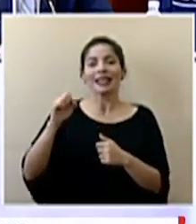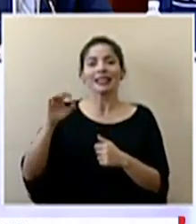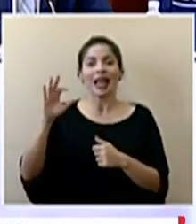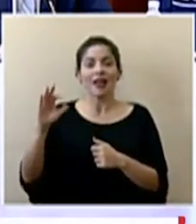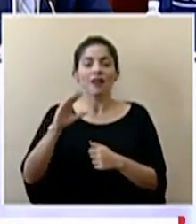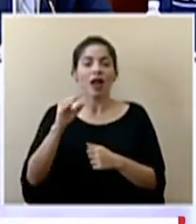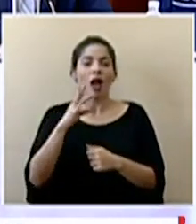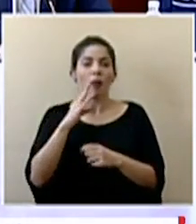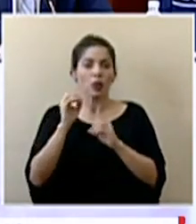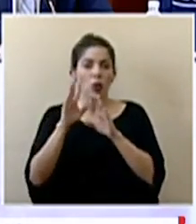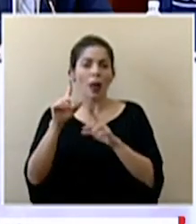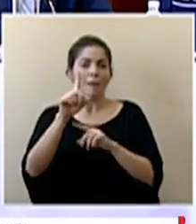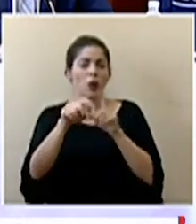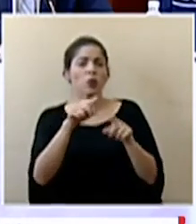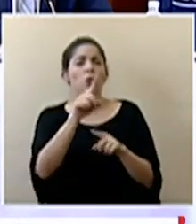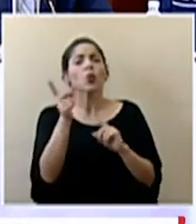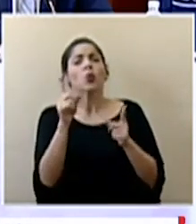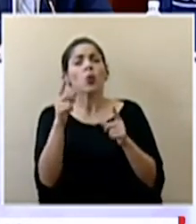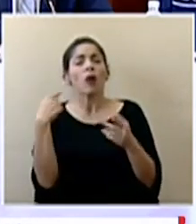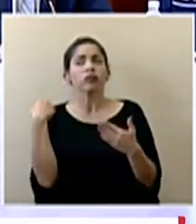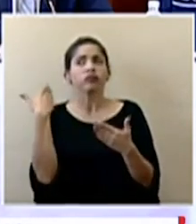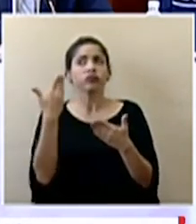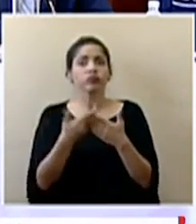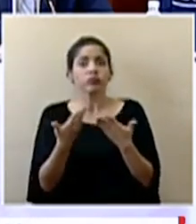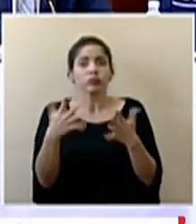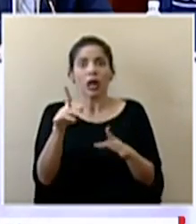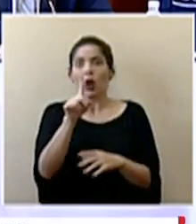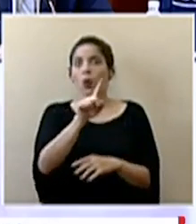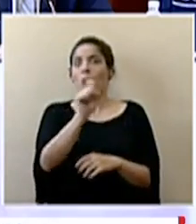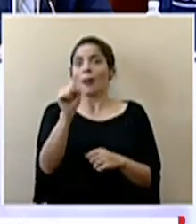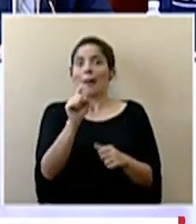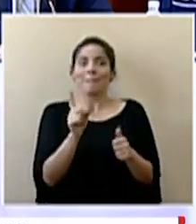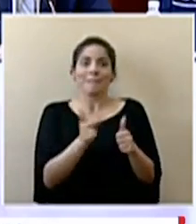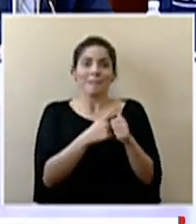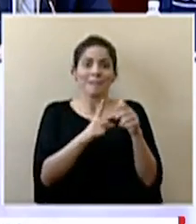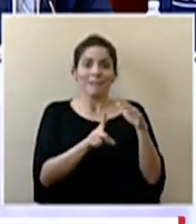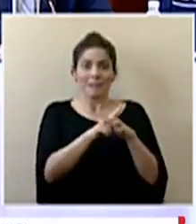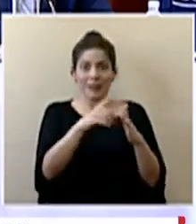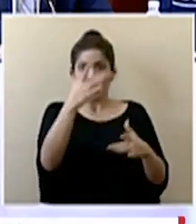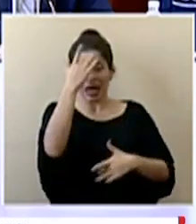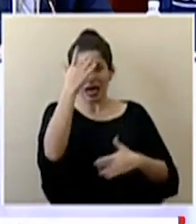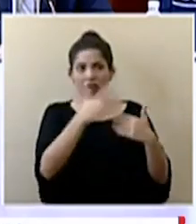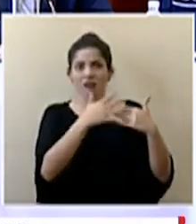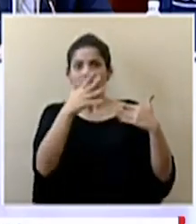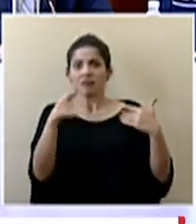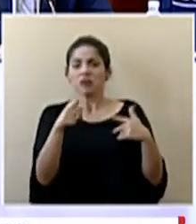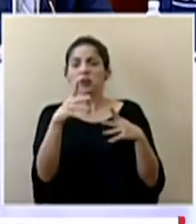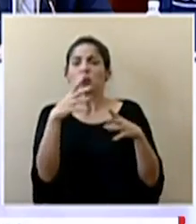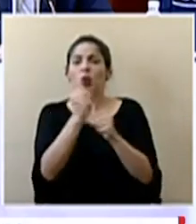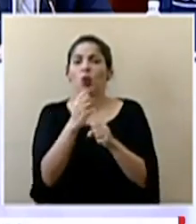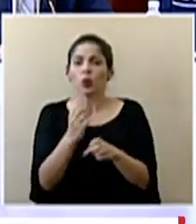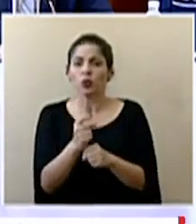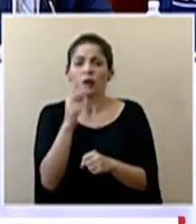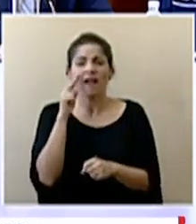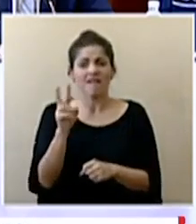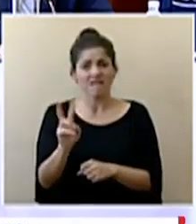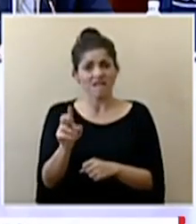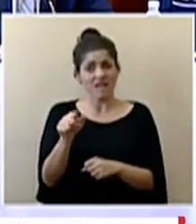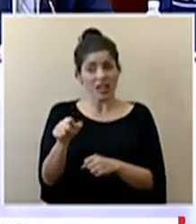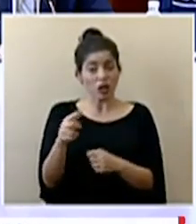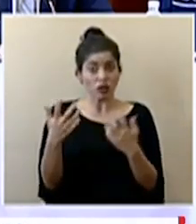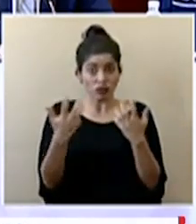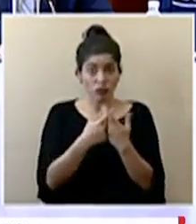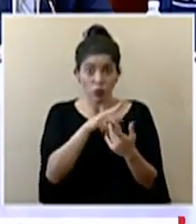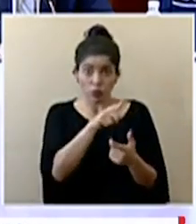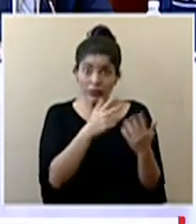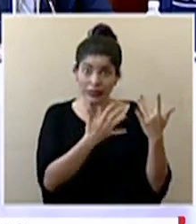claro qué conclusiones sacan tras un mes del diagnóstico del primer caso en el país cómo califican el comportamiento del virus ha sido el esperado